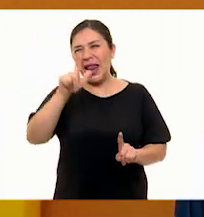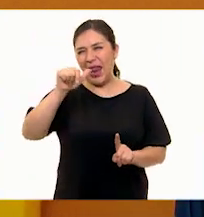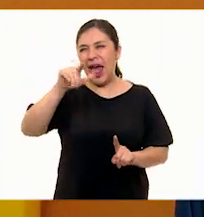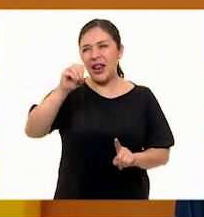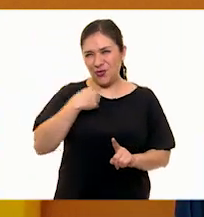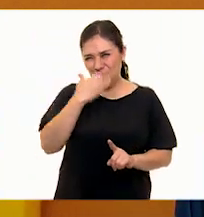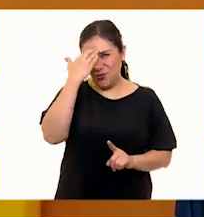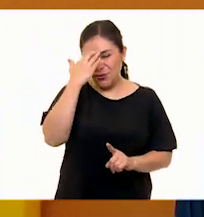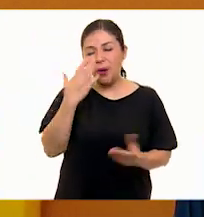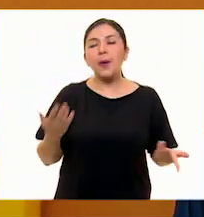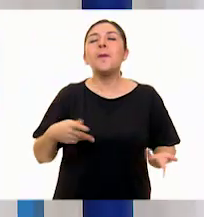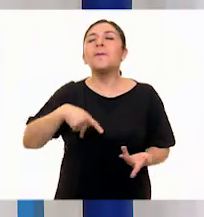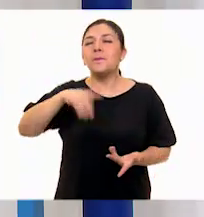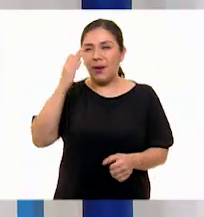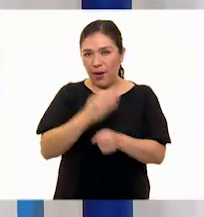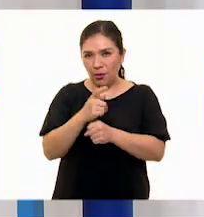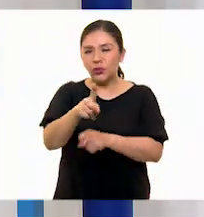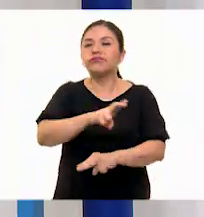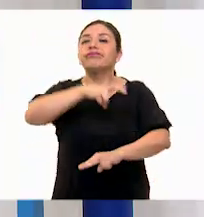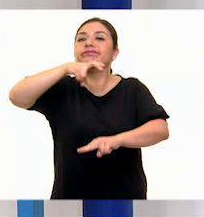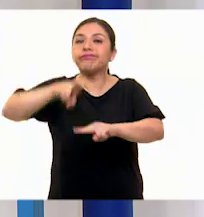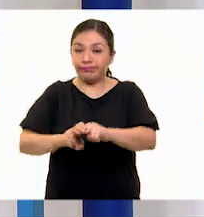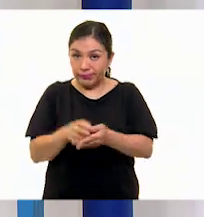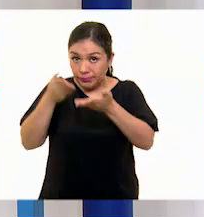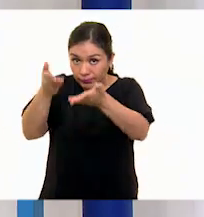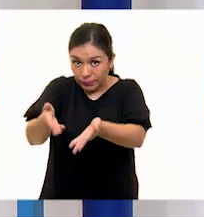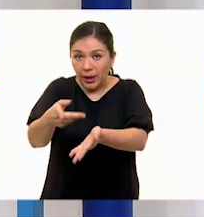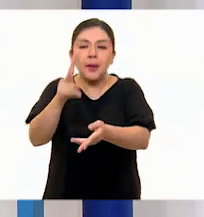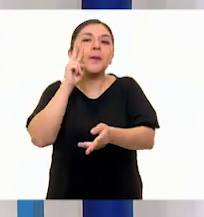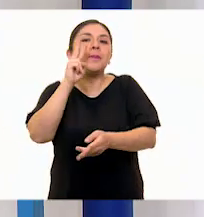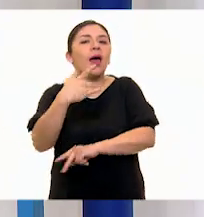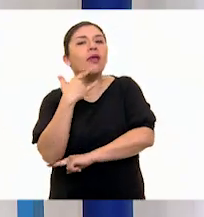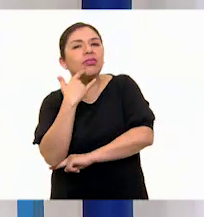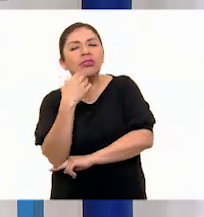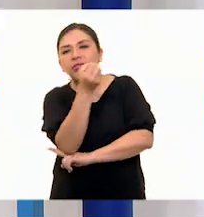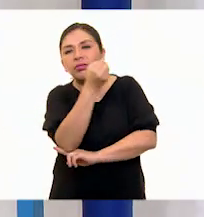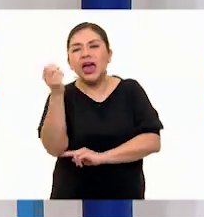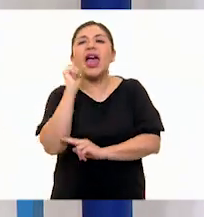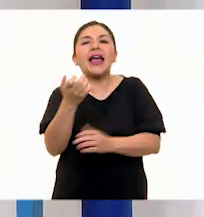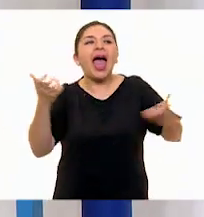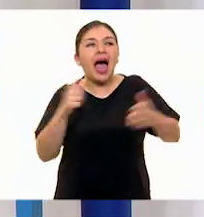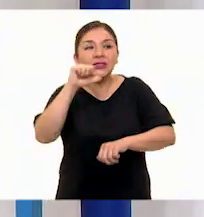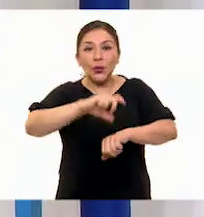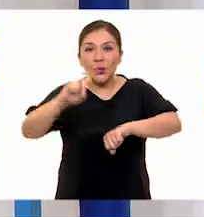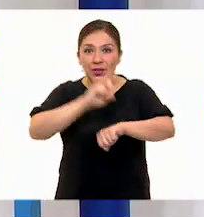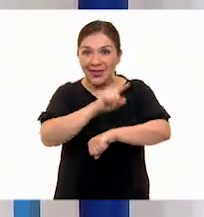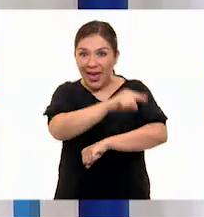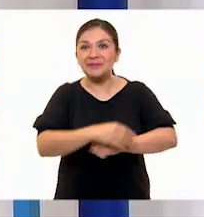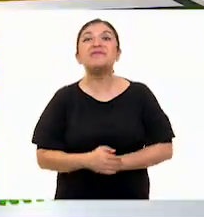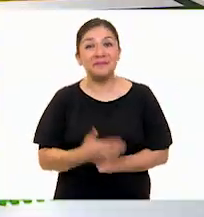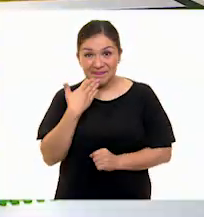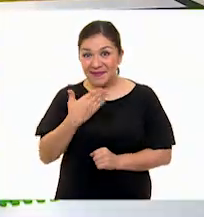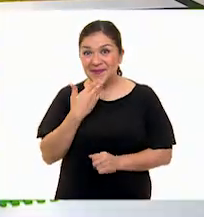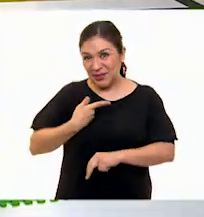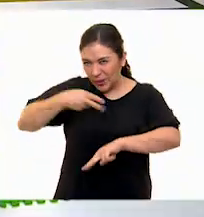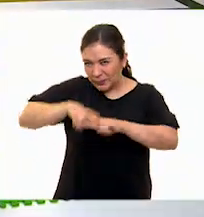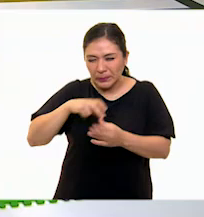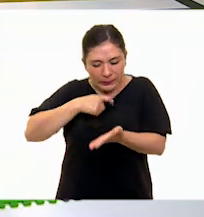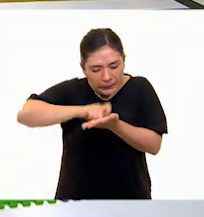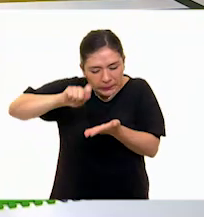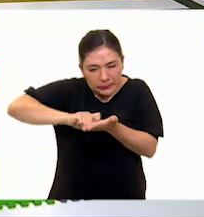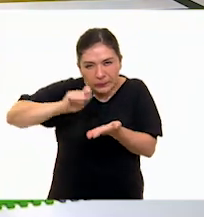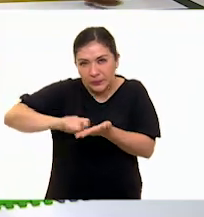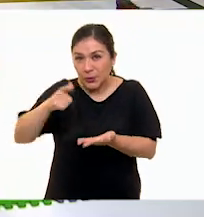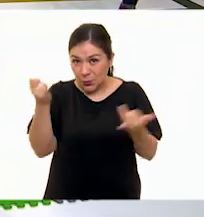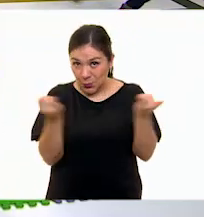Así es. Pero ¿qué te parece si vas a tu lugar y desde tu lugar ves qué nos va a regalar el día de Exacto. Voy a tomar muchos apuntes. Ustedes también